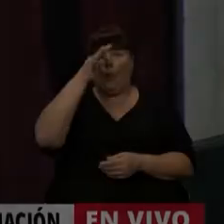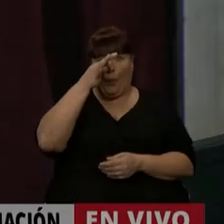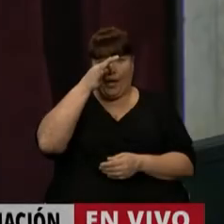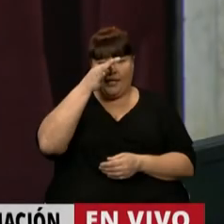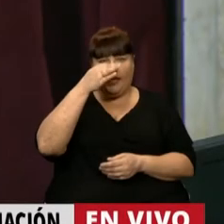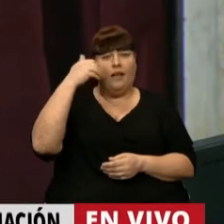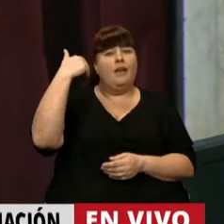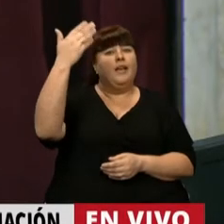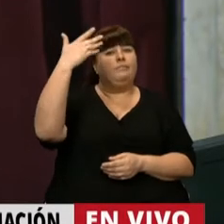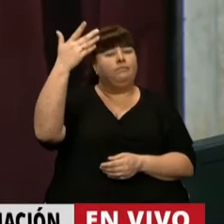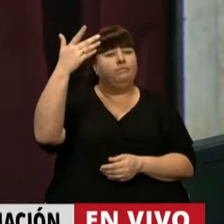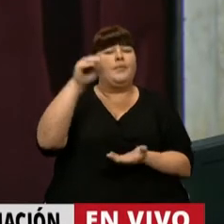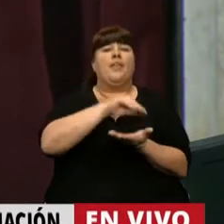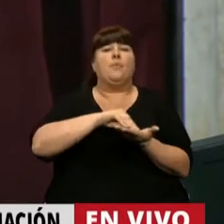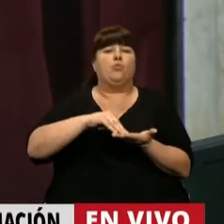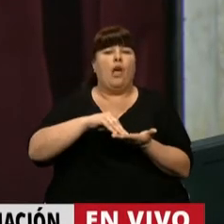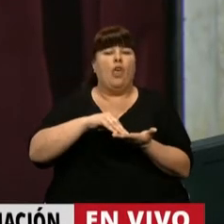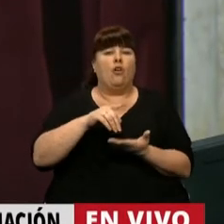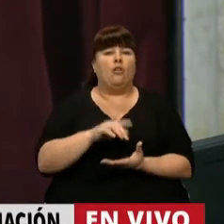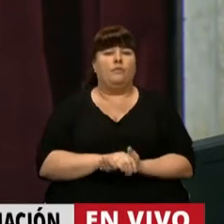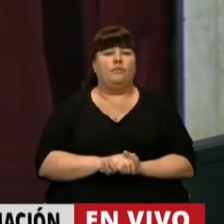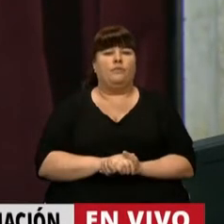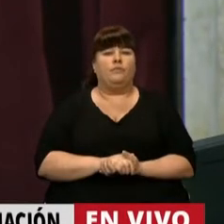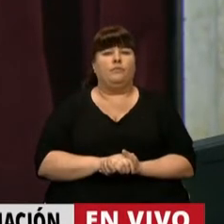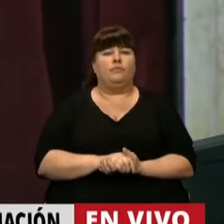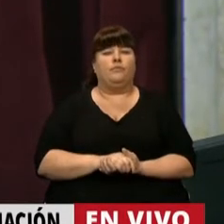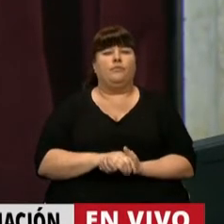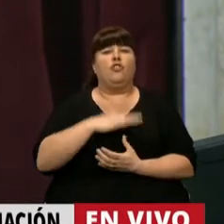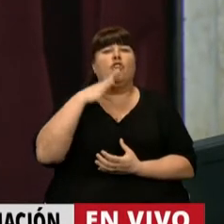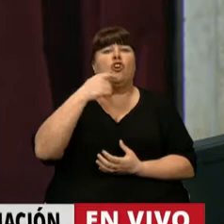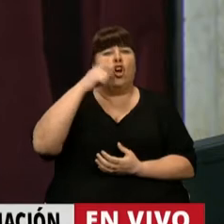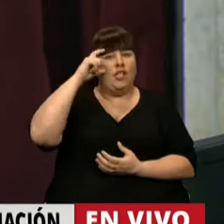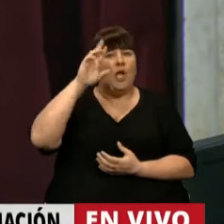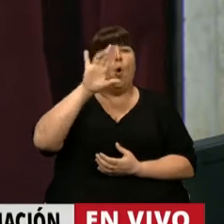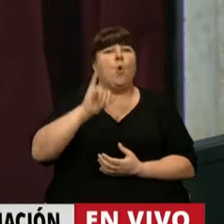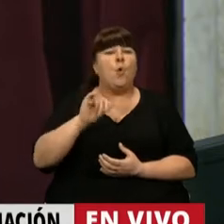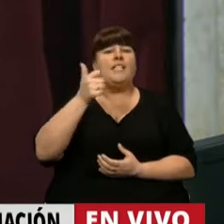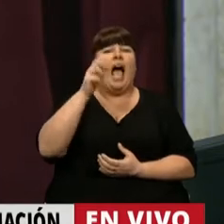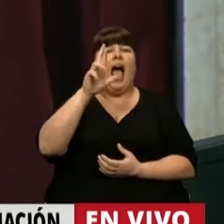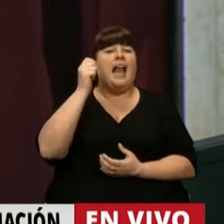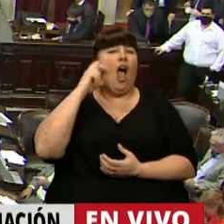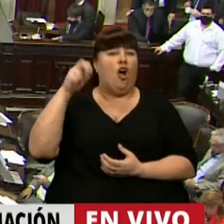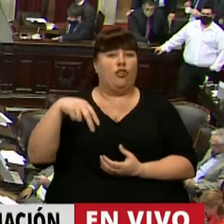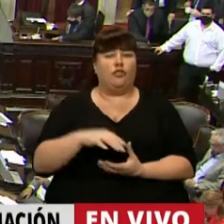Tiene la palabra el diputado José Arnaldo Ruiz Aragón.